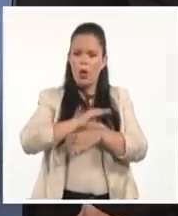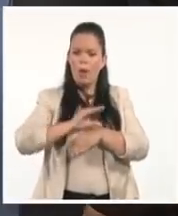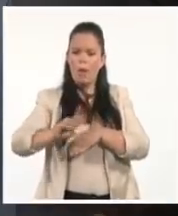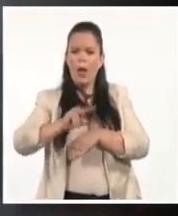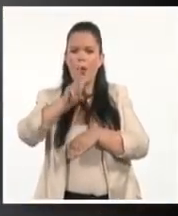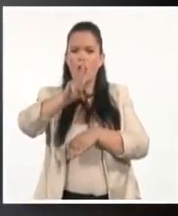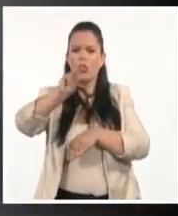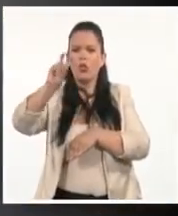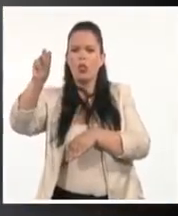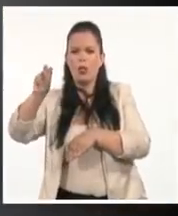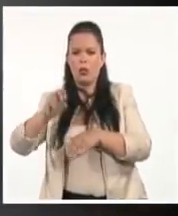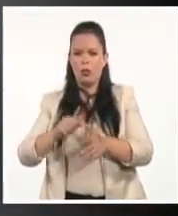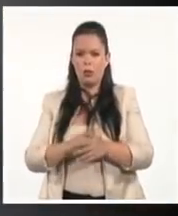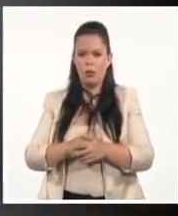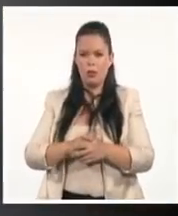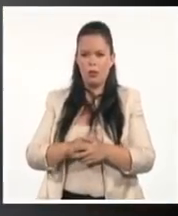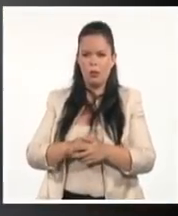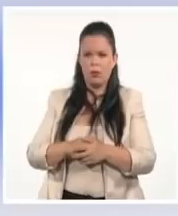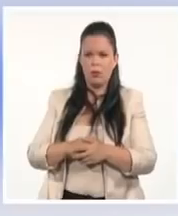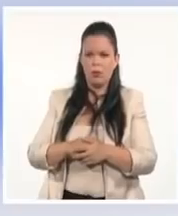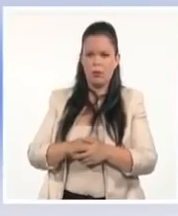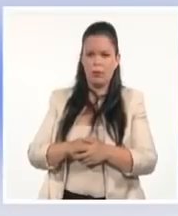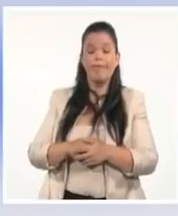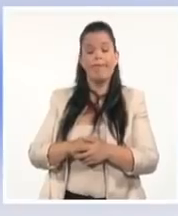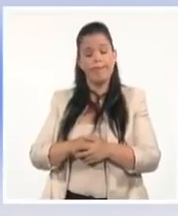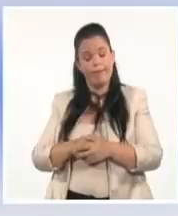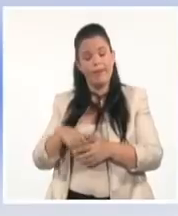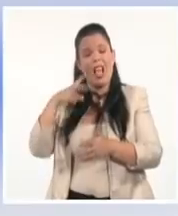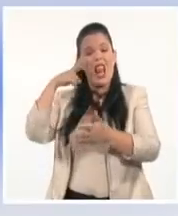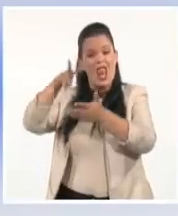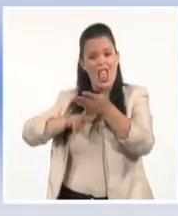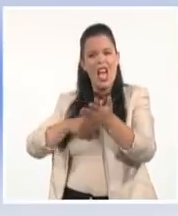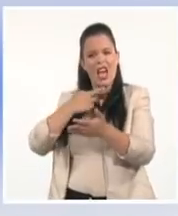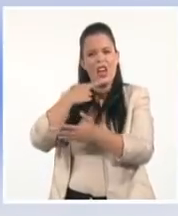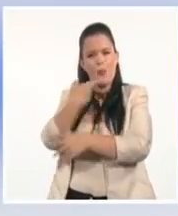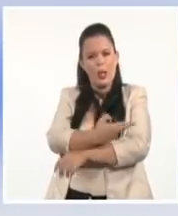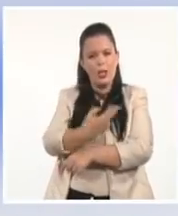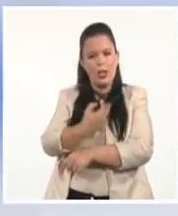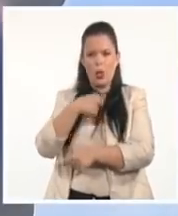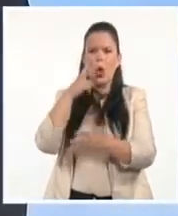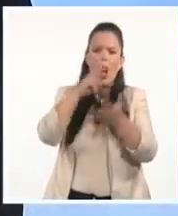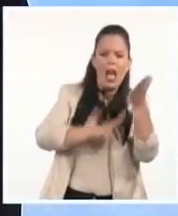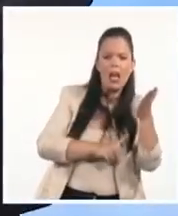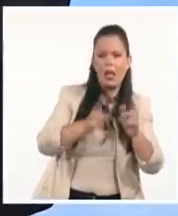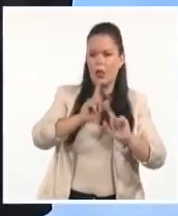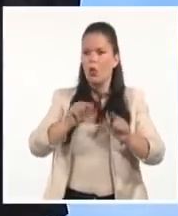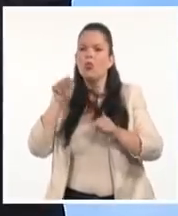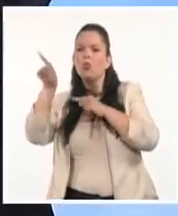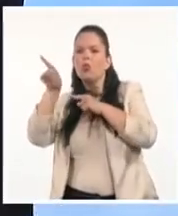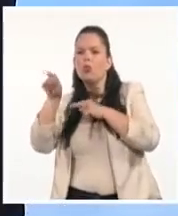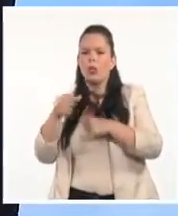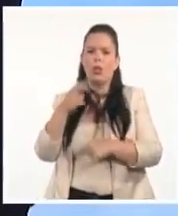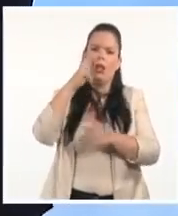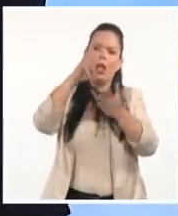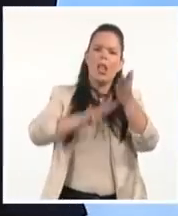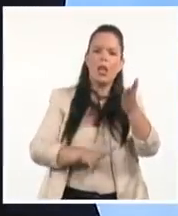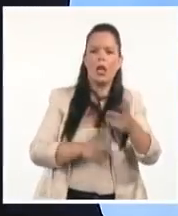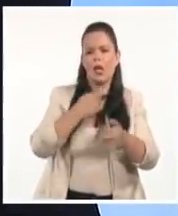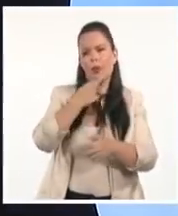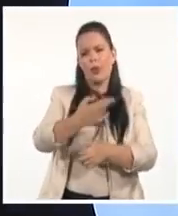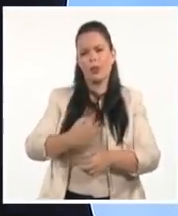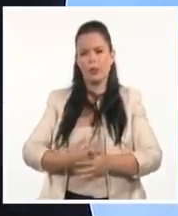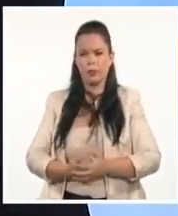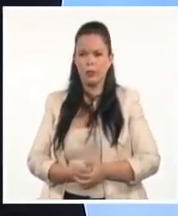la pueden leer ahí. Qué bien. Y además qué bueno que compartió. Después, una cubana, Yudmila